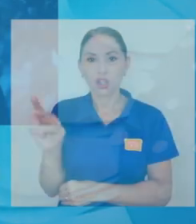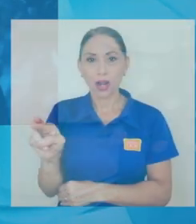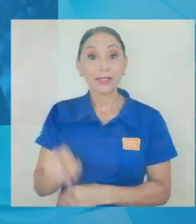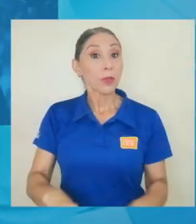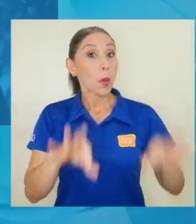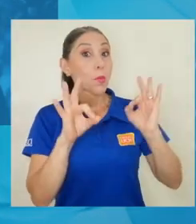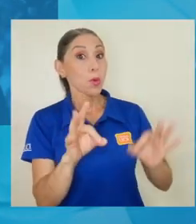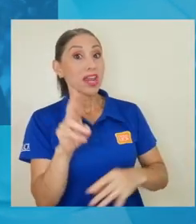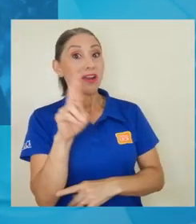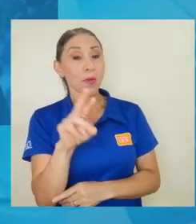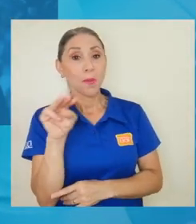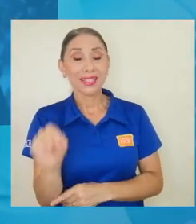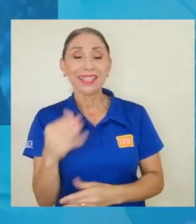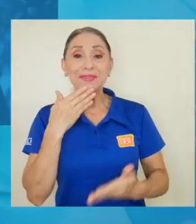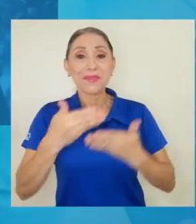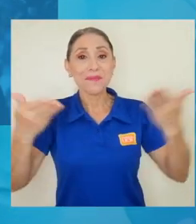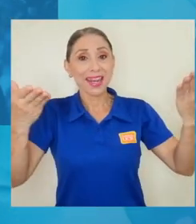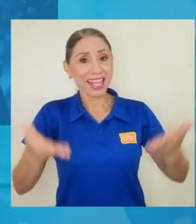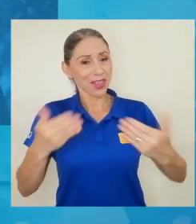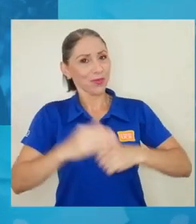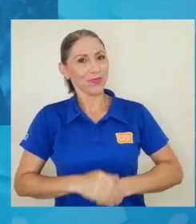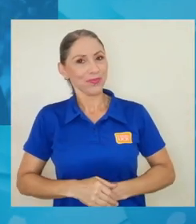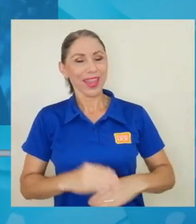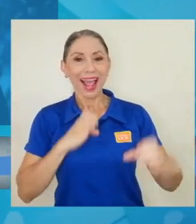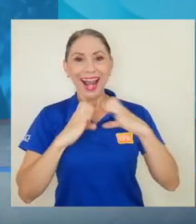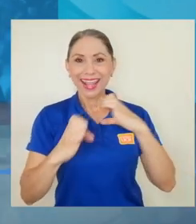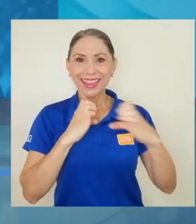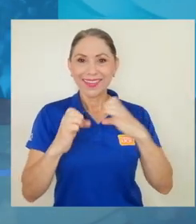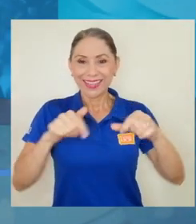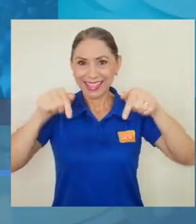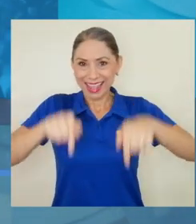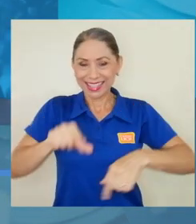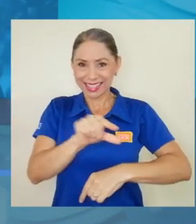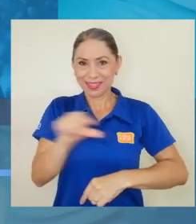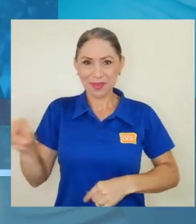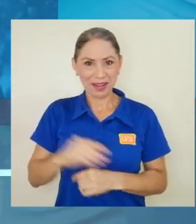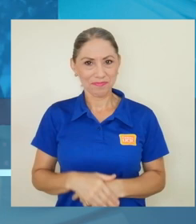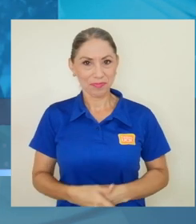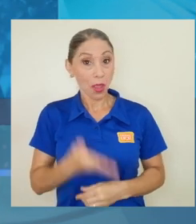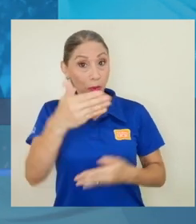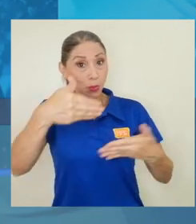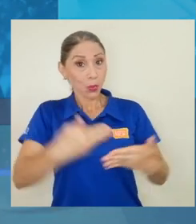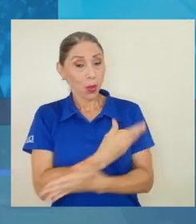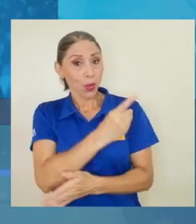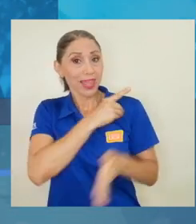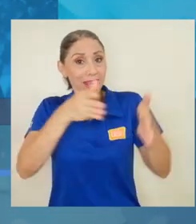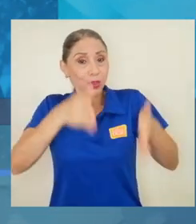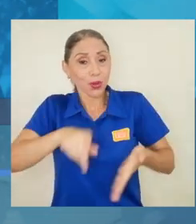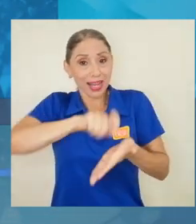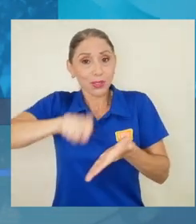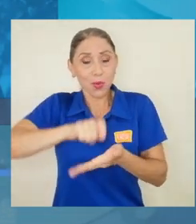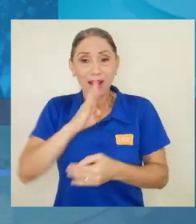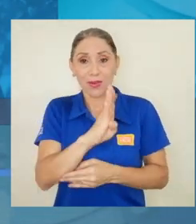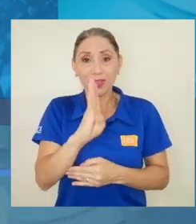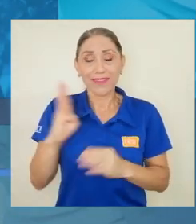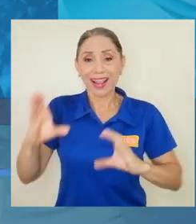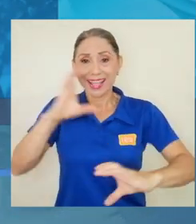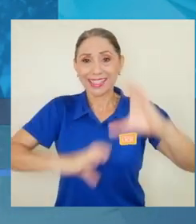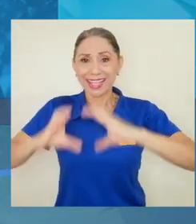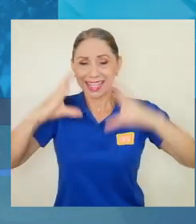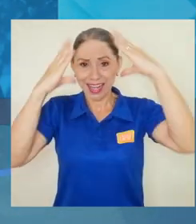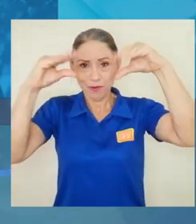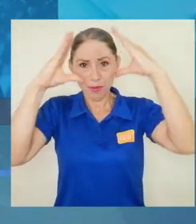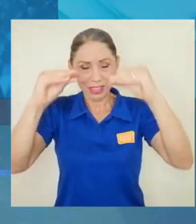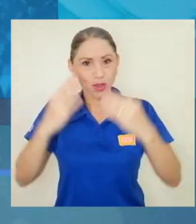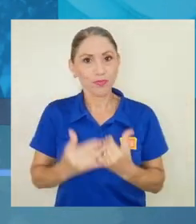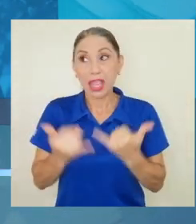Muy bien, Ramón Macías, bienvenido a la entrevista de fondo de nuestra semana. Sos el nuevo director de la Escuela de Biotecnología y Ciencias de